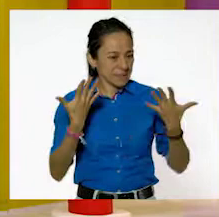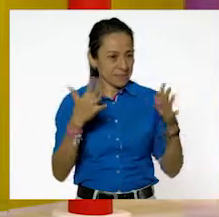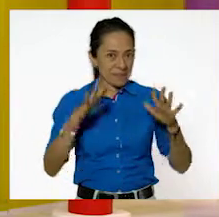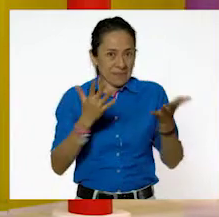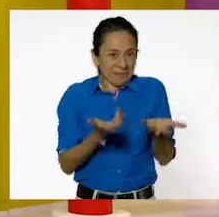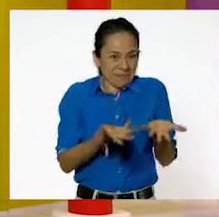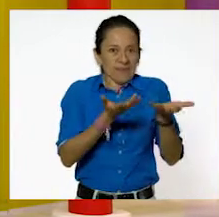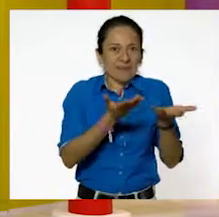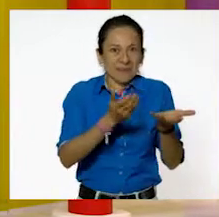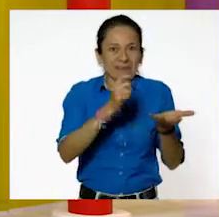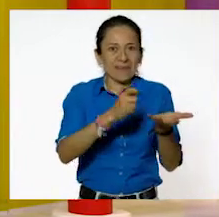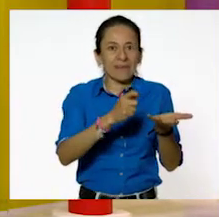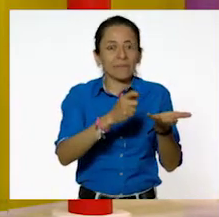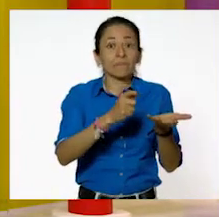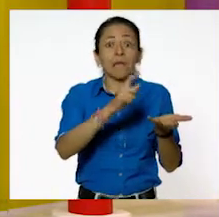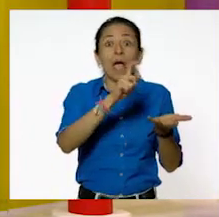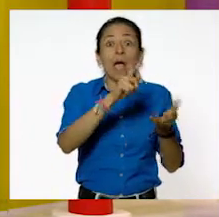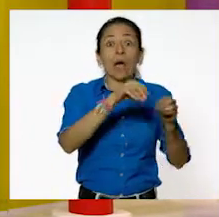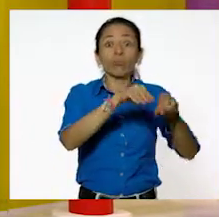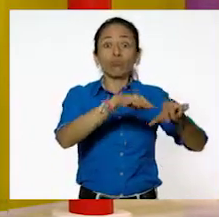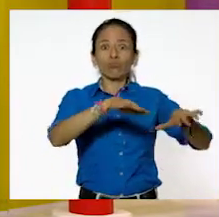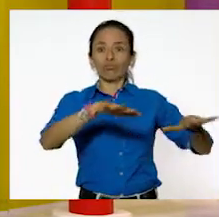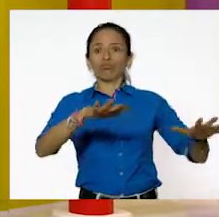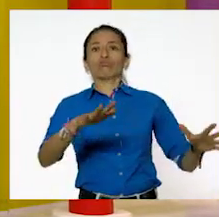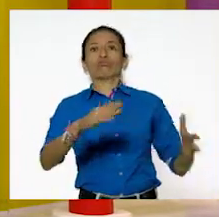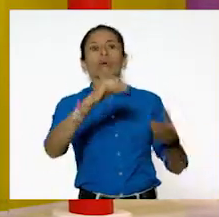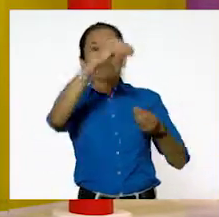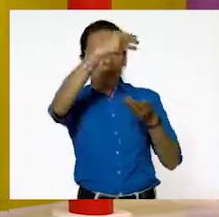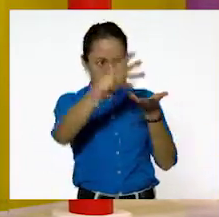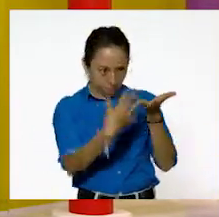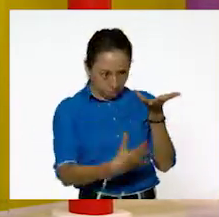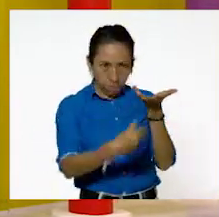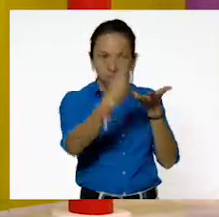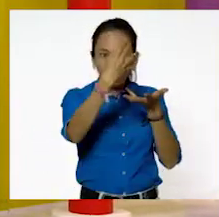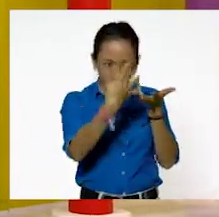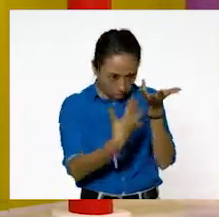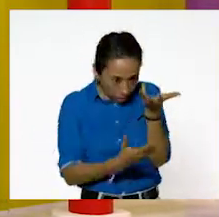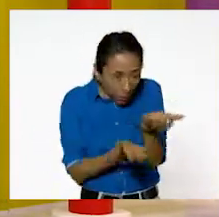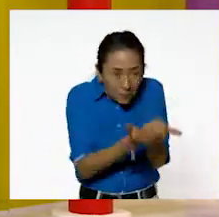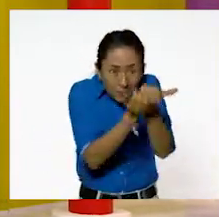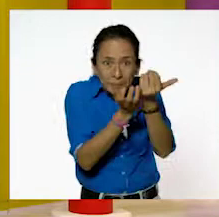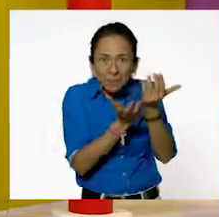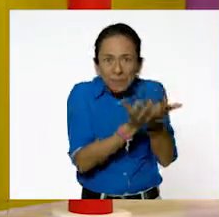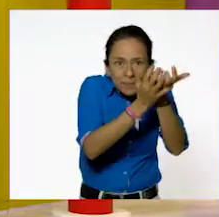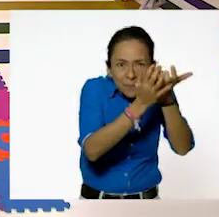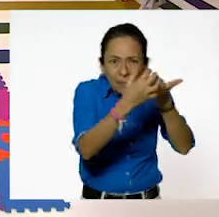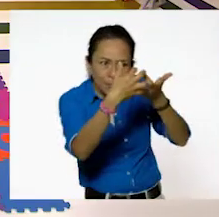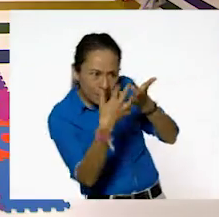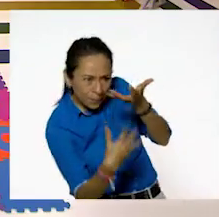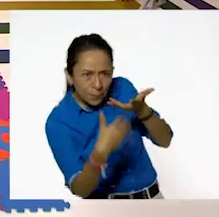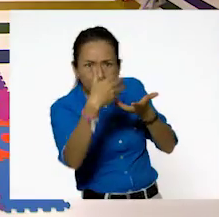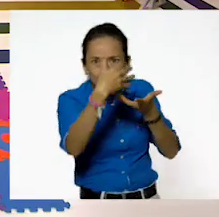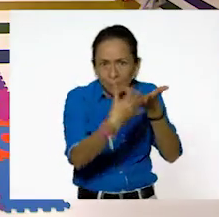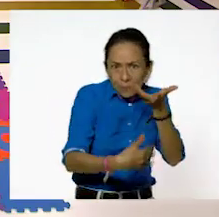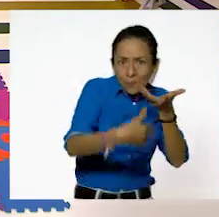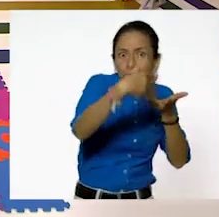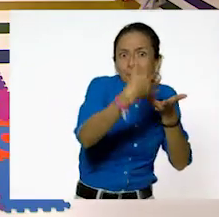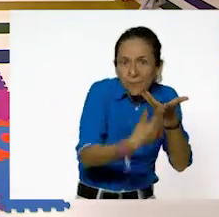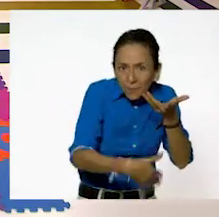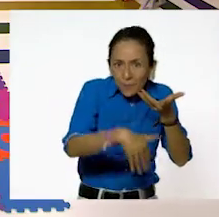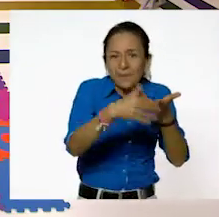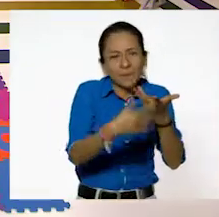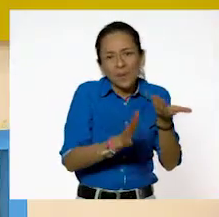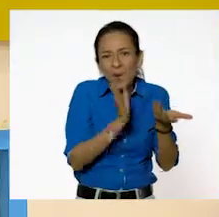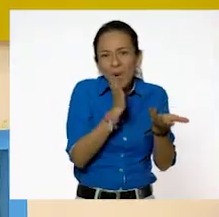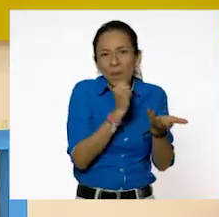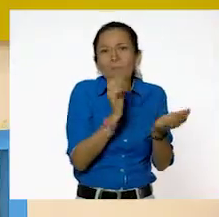el líquido. Y no, la realidad es que fluía por entre mis dedos y no se podía contener aquí. Entonces, esa es una de las características,